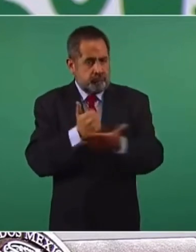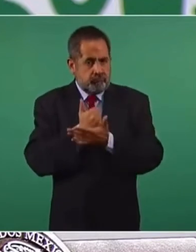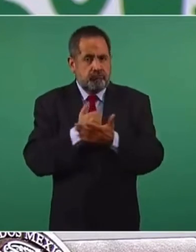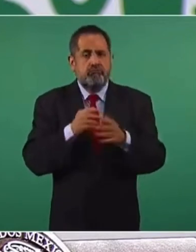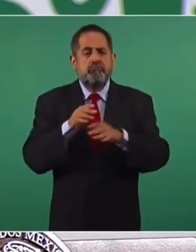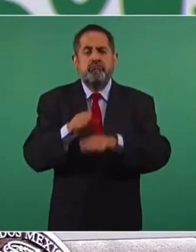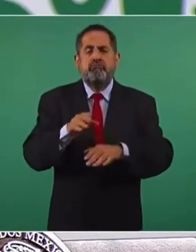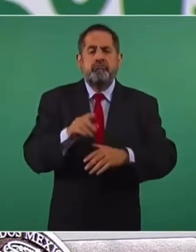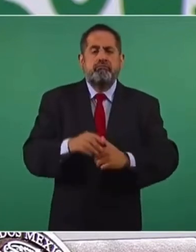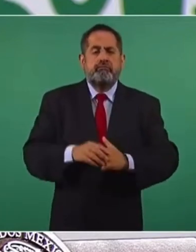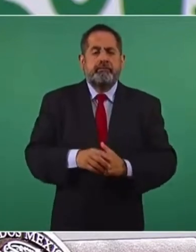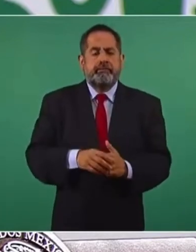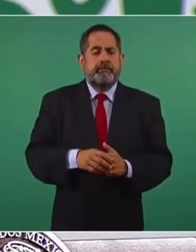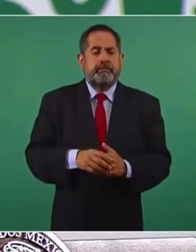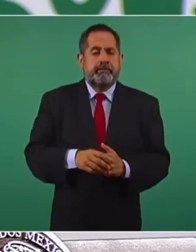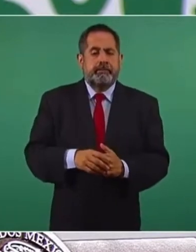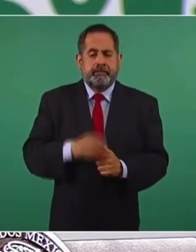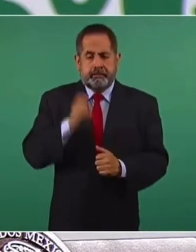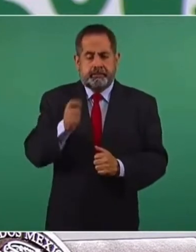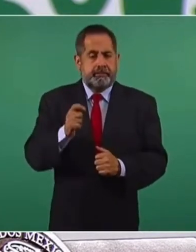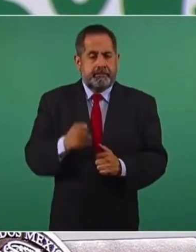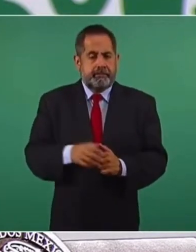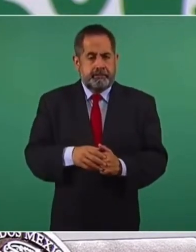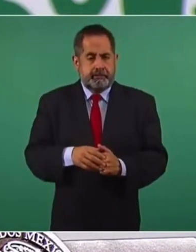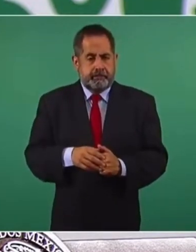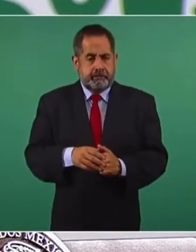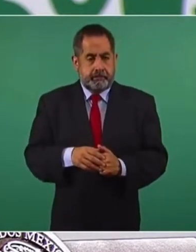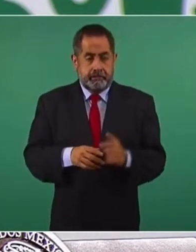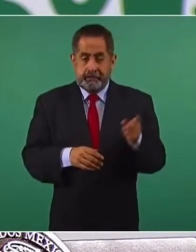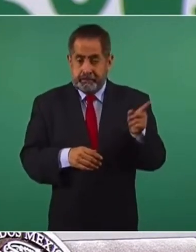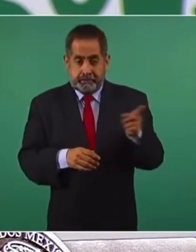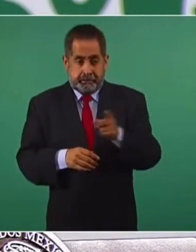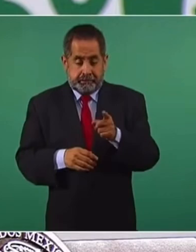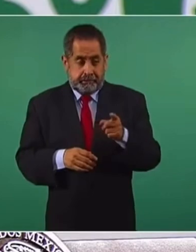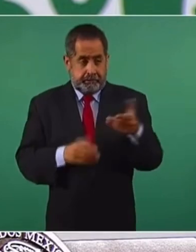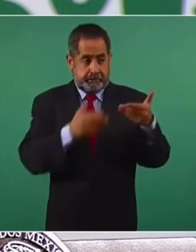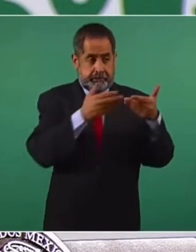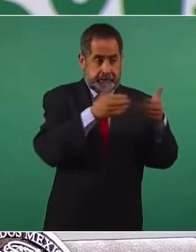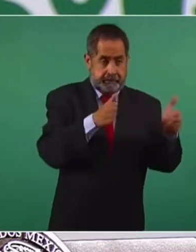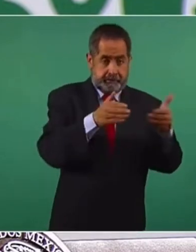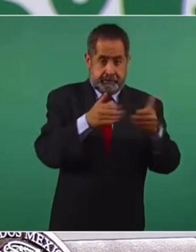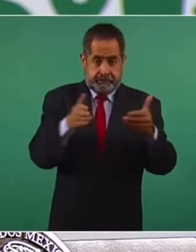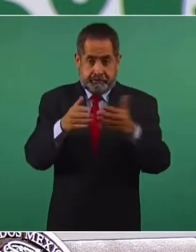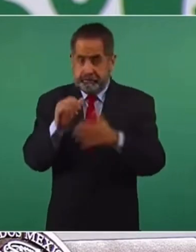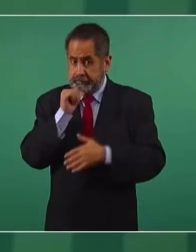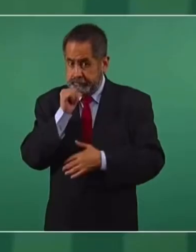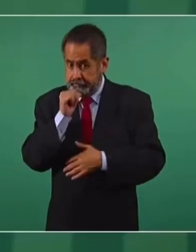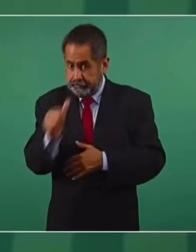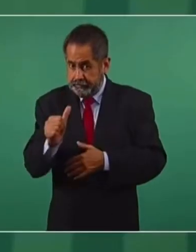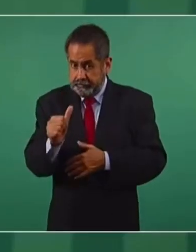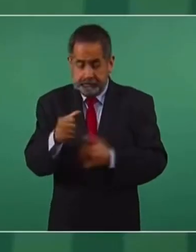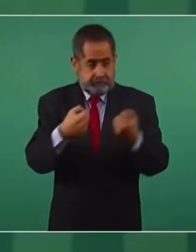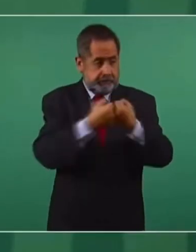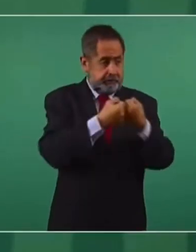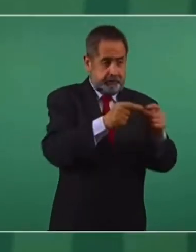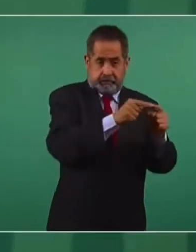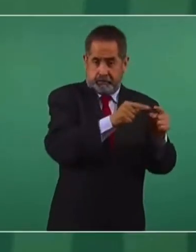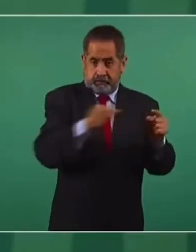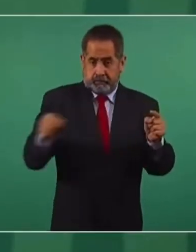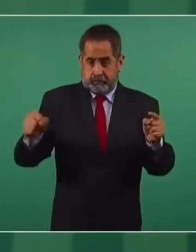Bueno, a que si no van a levantar las restricciones en toda la frontera, porque